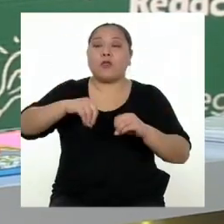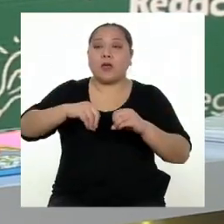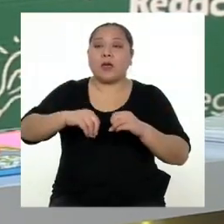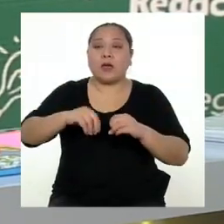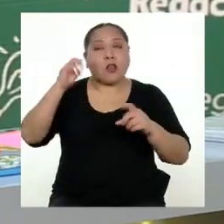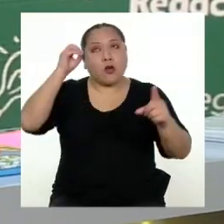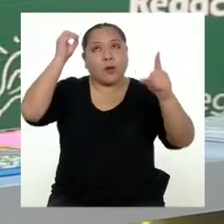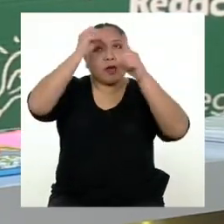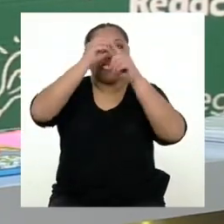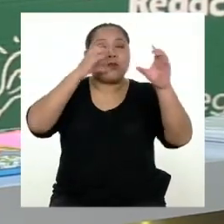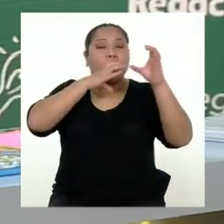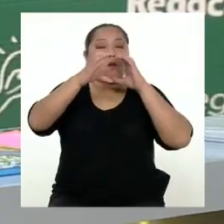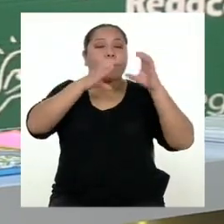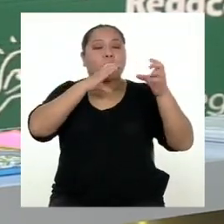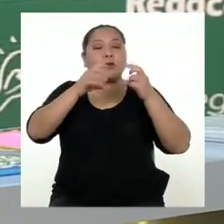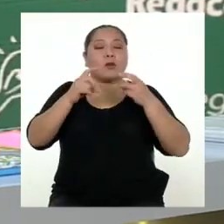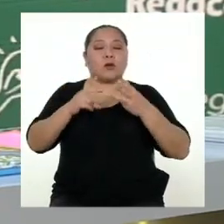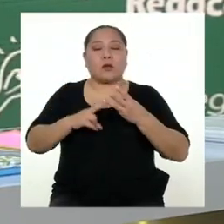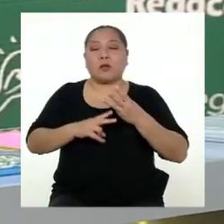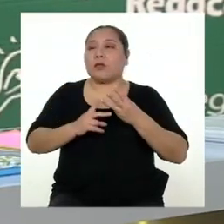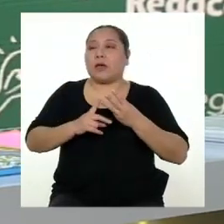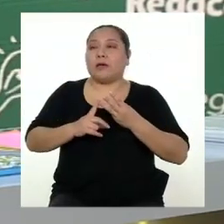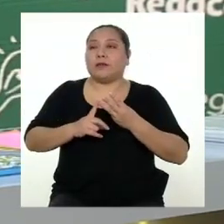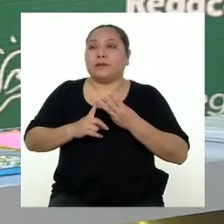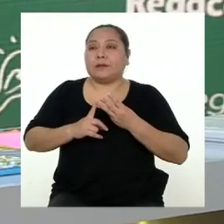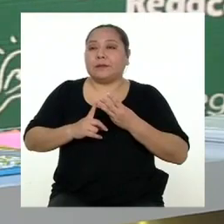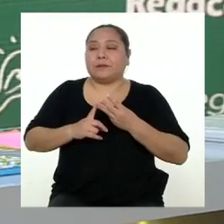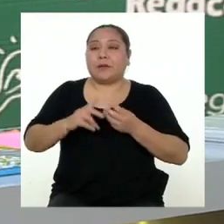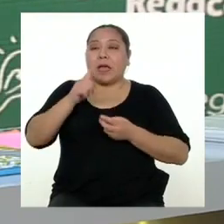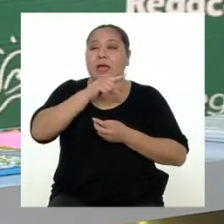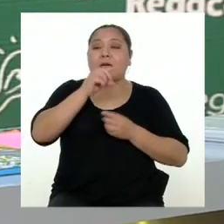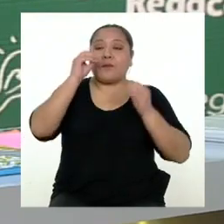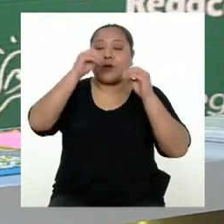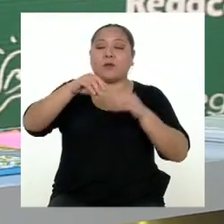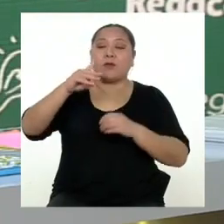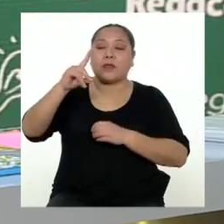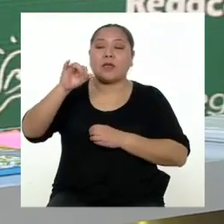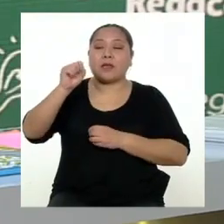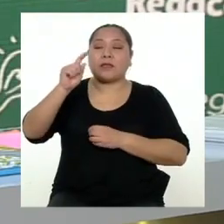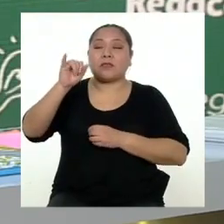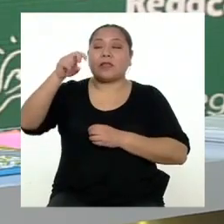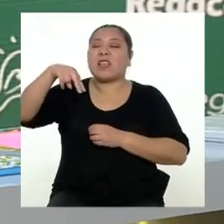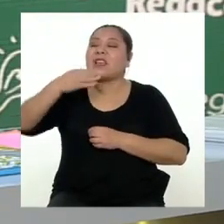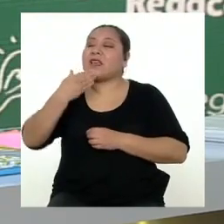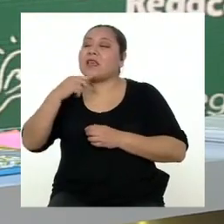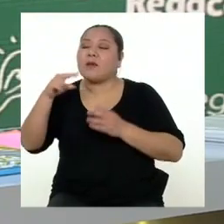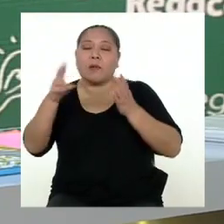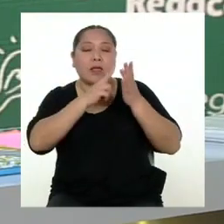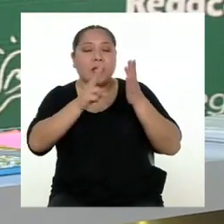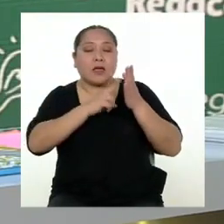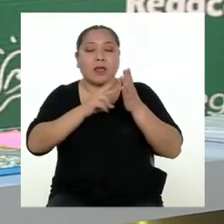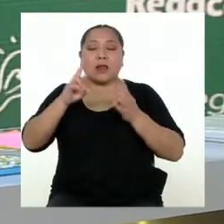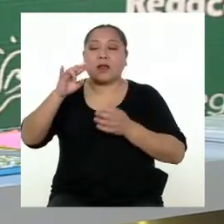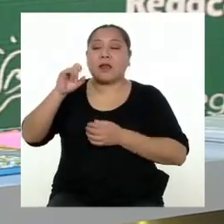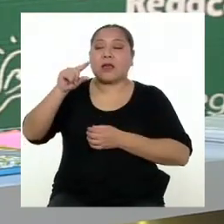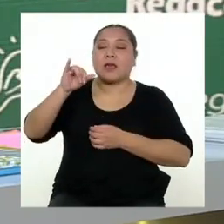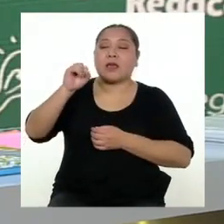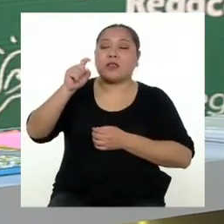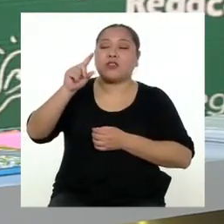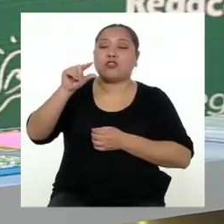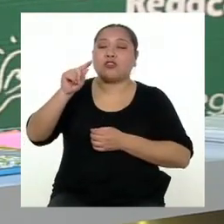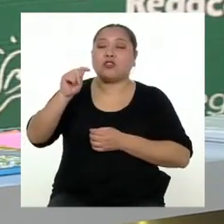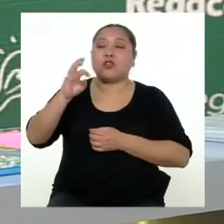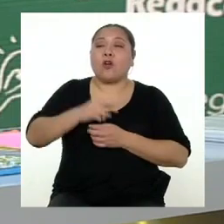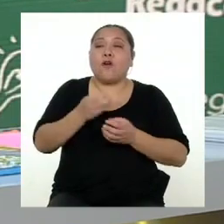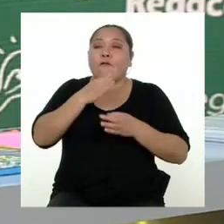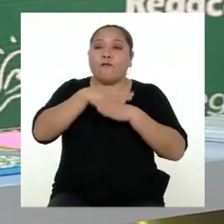comunicativa donde vamos a definir el propósito. Destinatarios, registro y la extensión. O en este caso, las